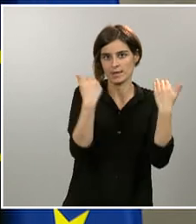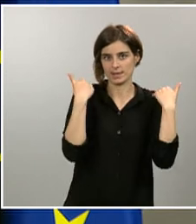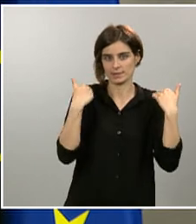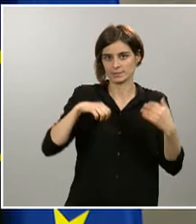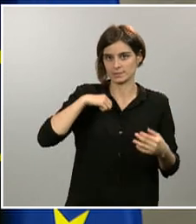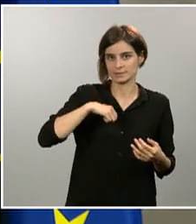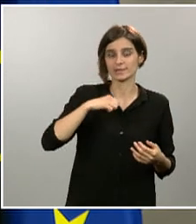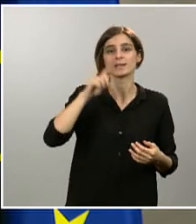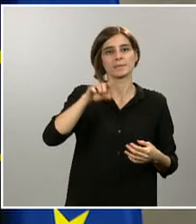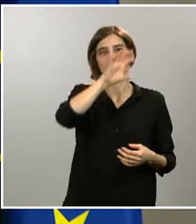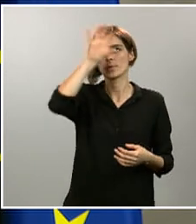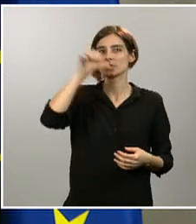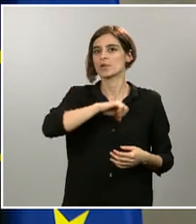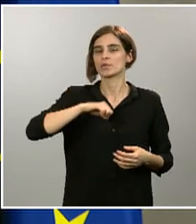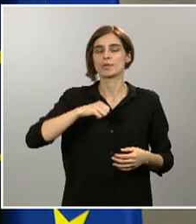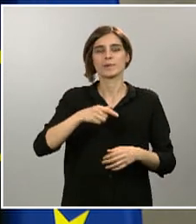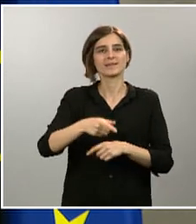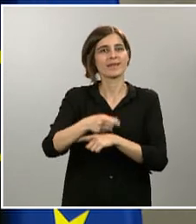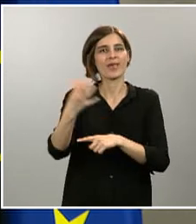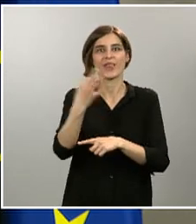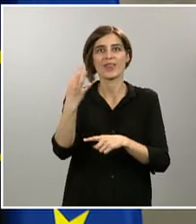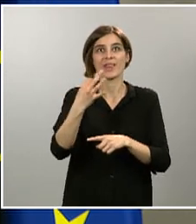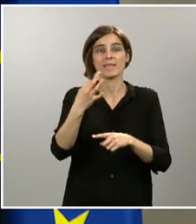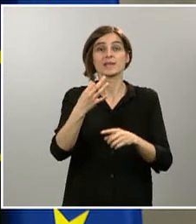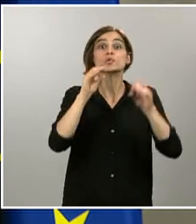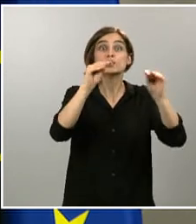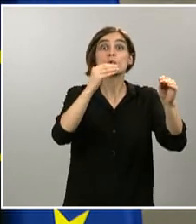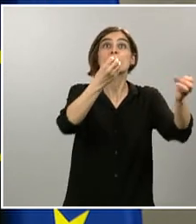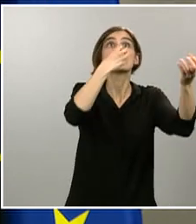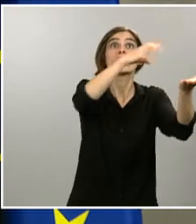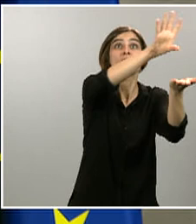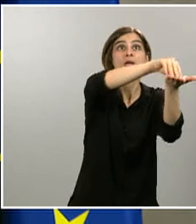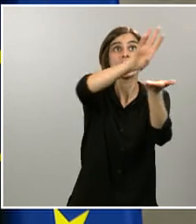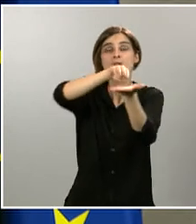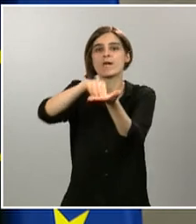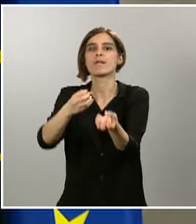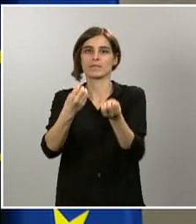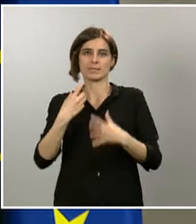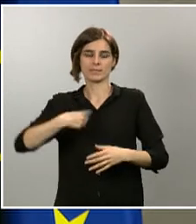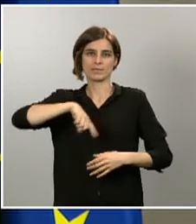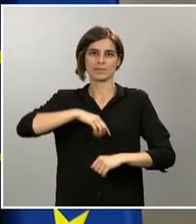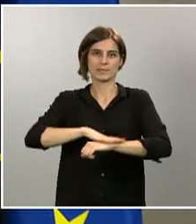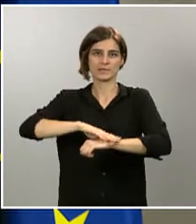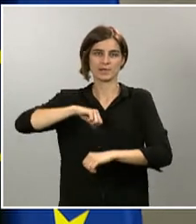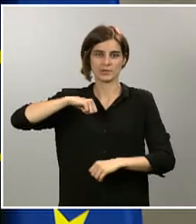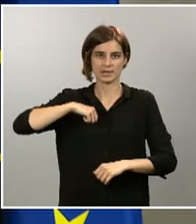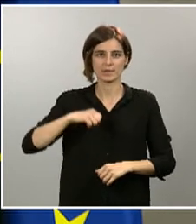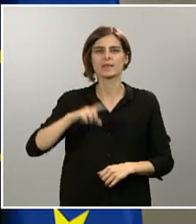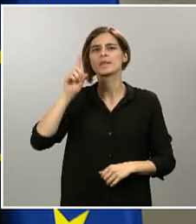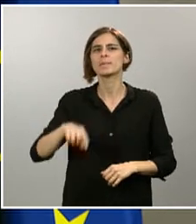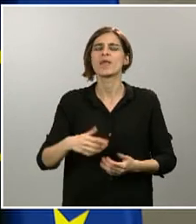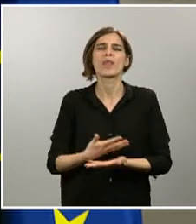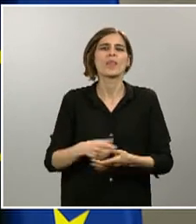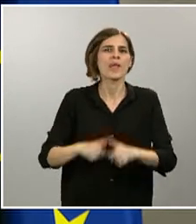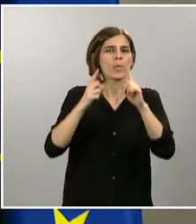al Ministerio de Sanidad. Finalmente, también se establece que todas las entidades públicas o privadas de cualquier naturaleza que adquieran